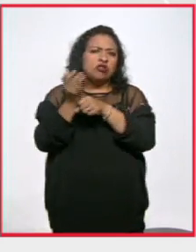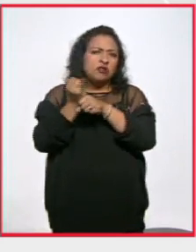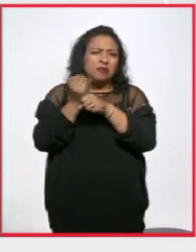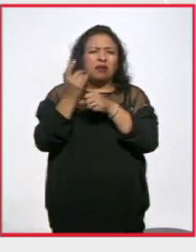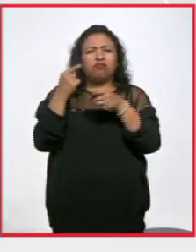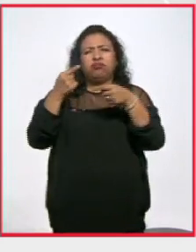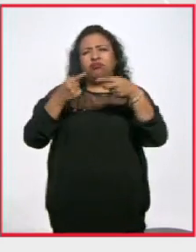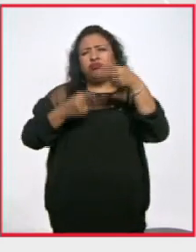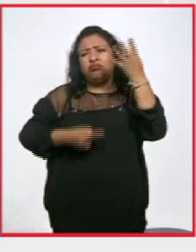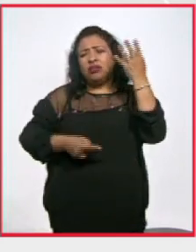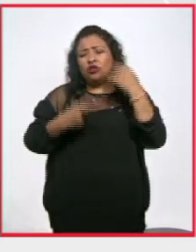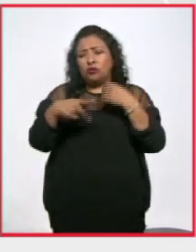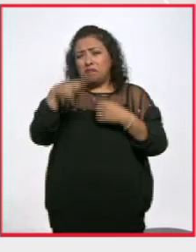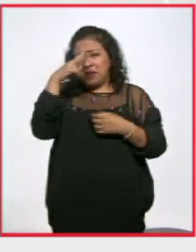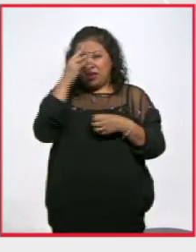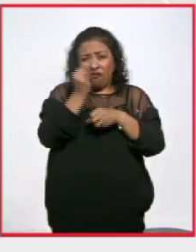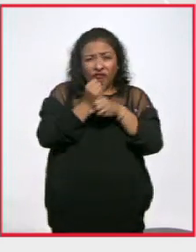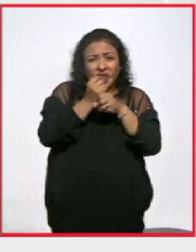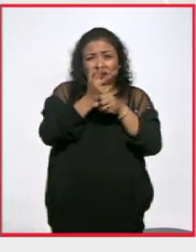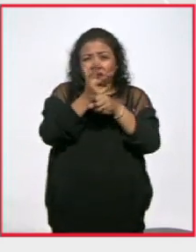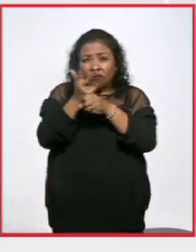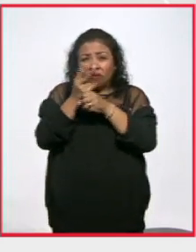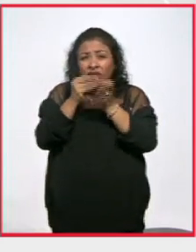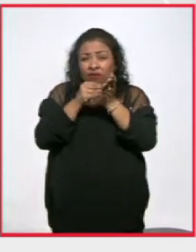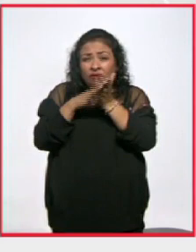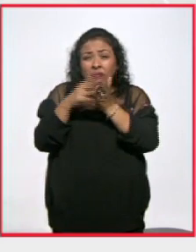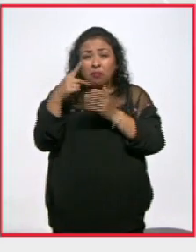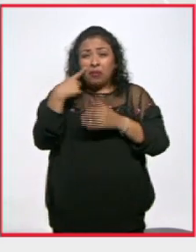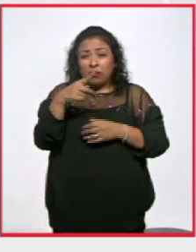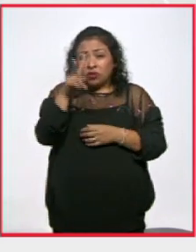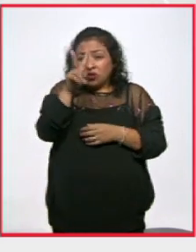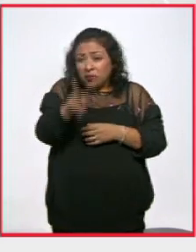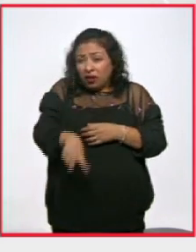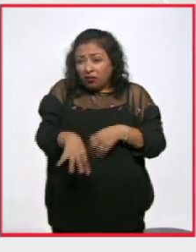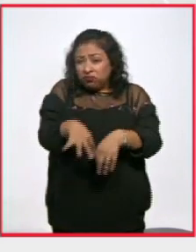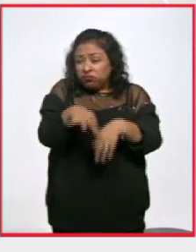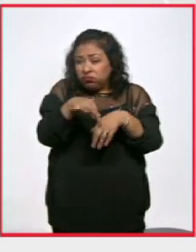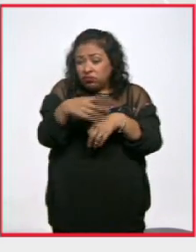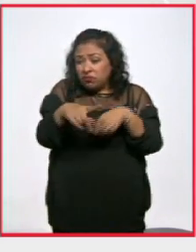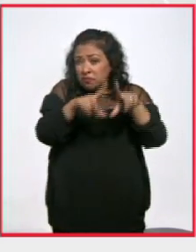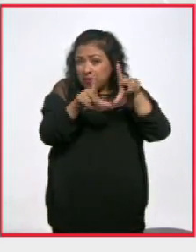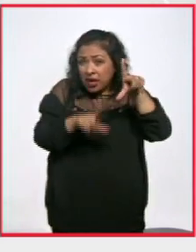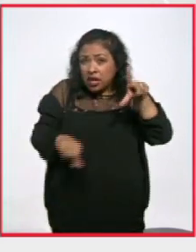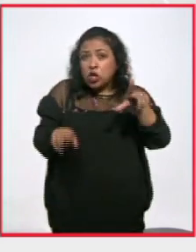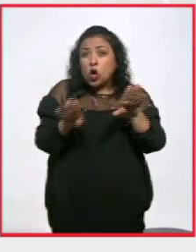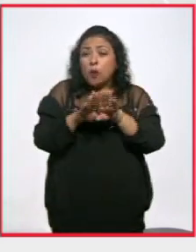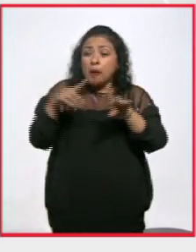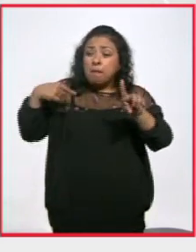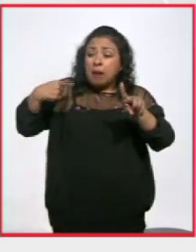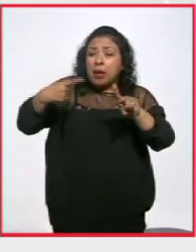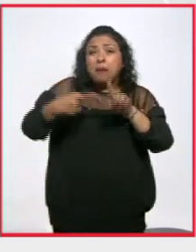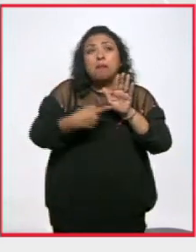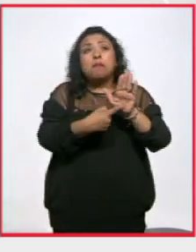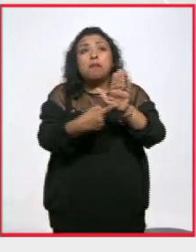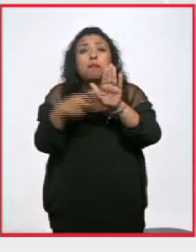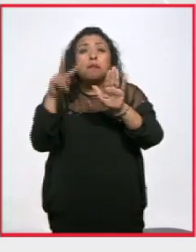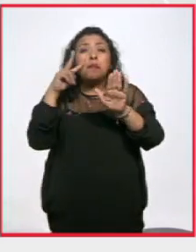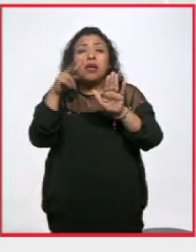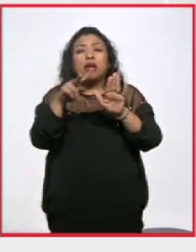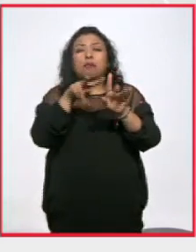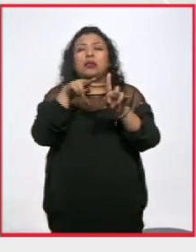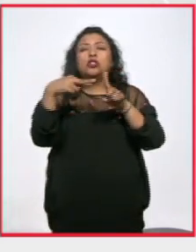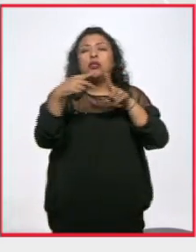En fin, los documentales mexicanos están retratando la realidad reciente de nuestro país y cómo ha sido vista por diferentes